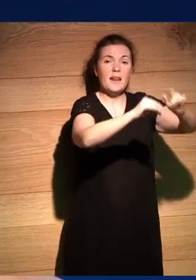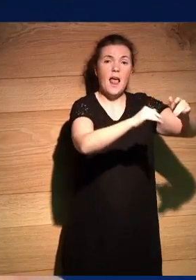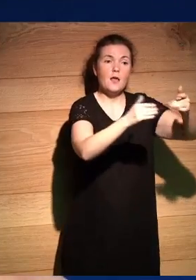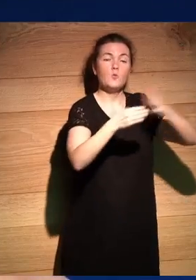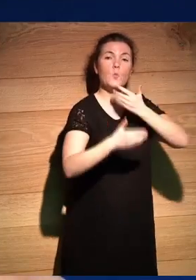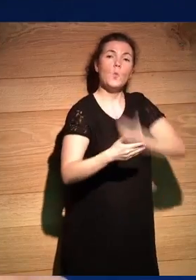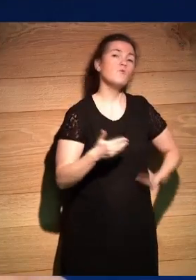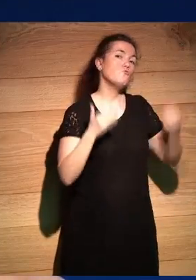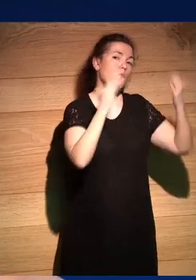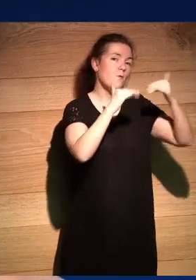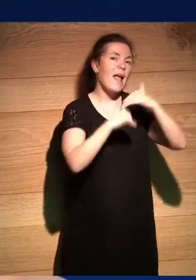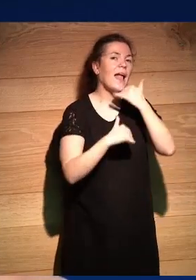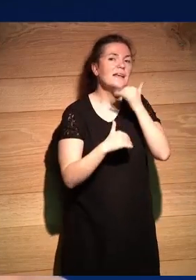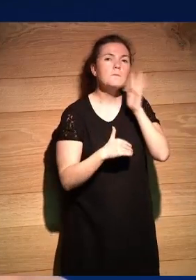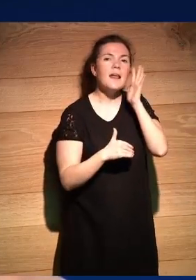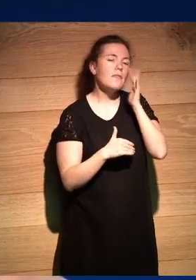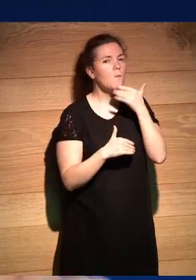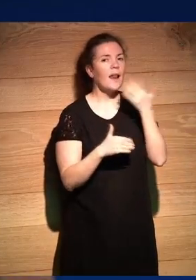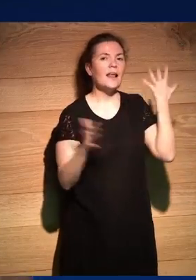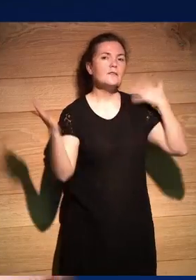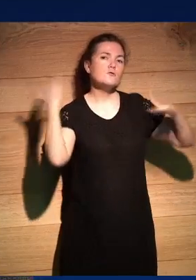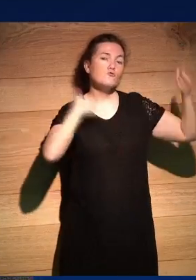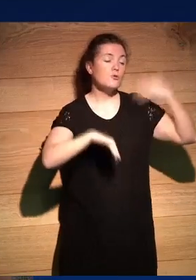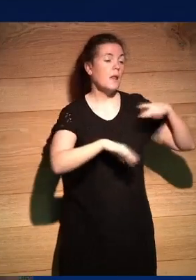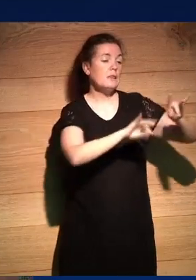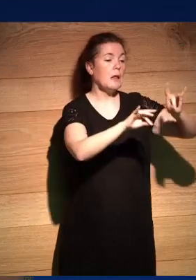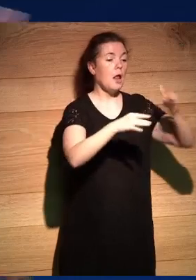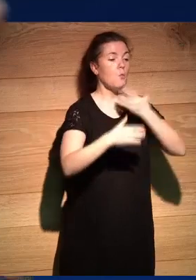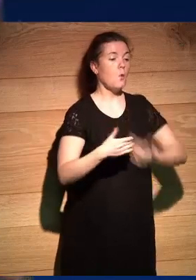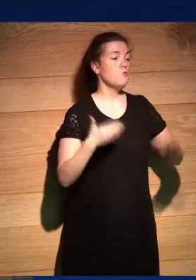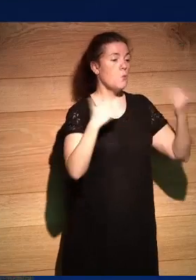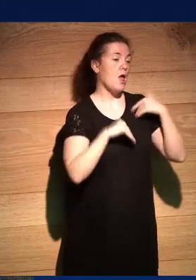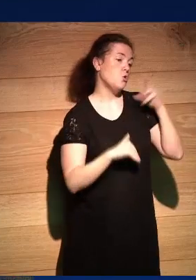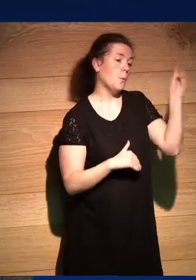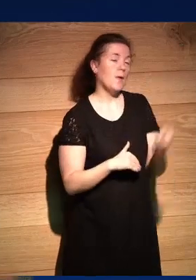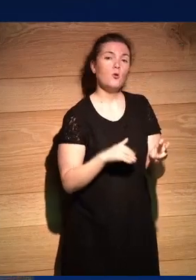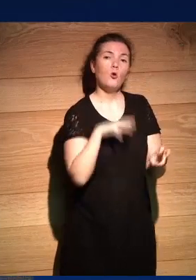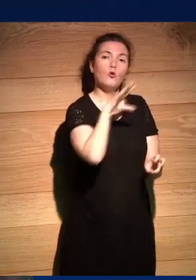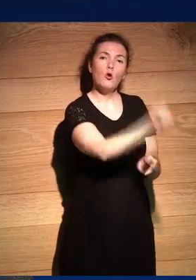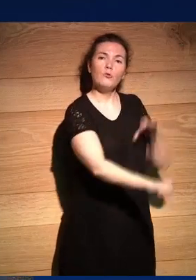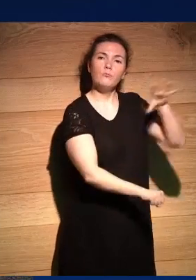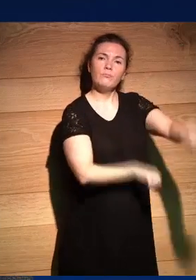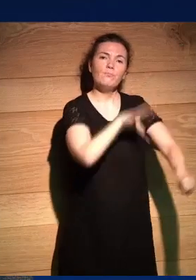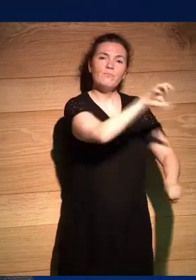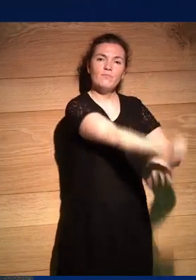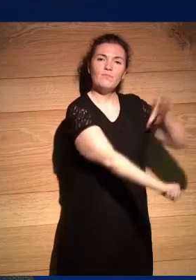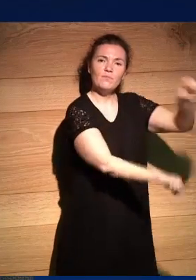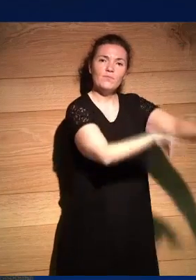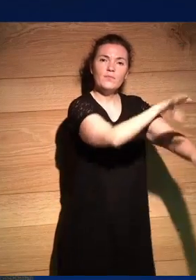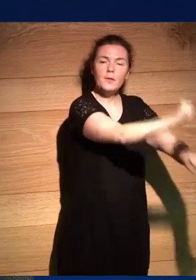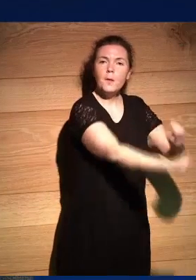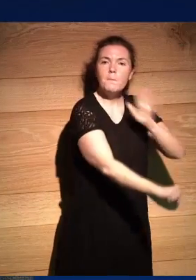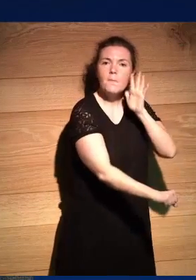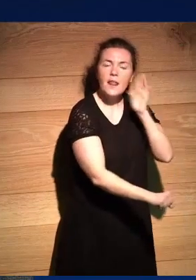que casi casi suena como acuartada ¿no? esto no es de nadie aquí venga todo el mundo y colonice y aquí parece que no